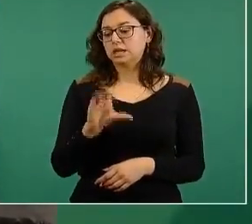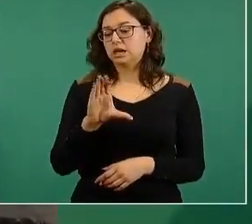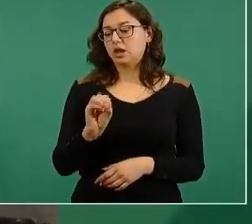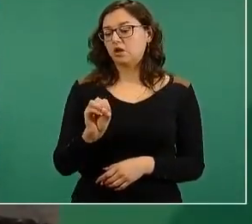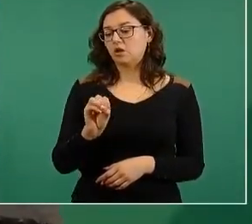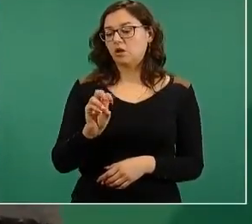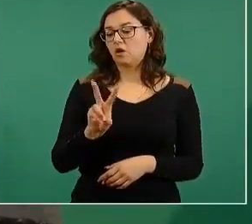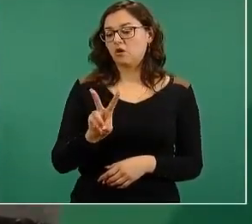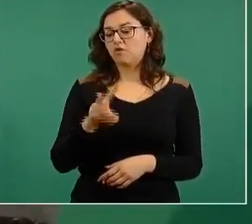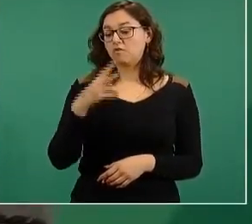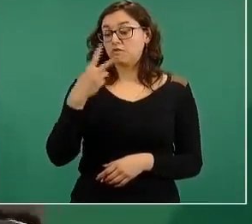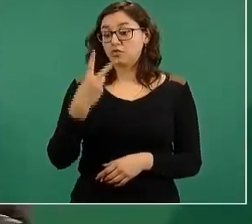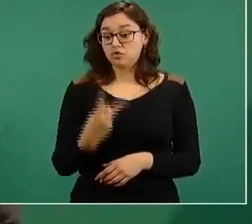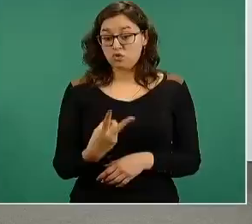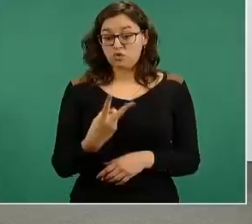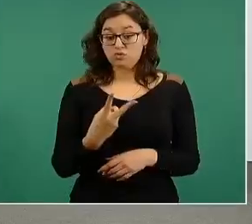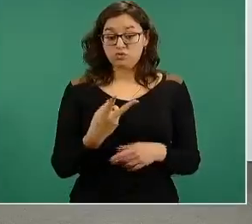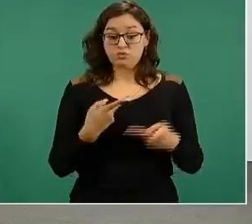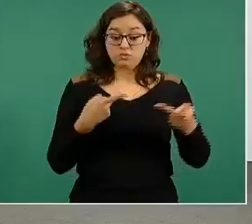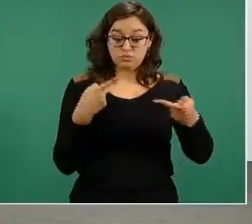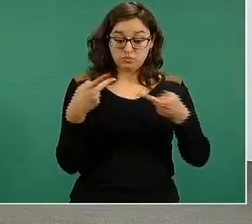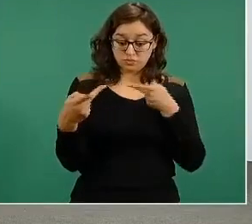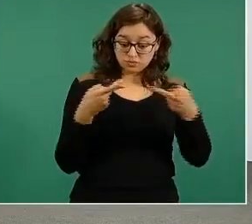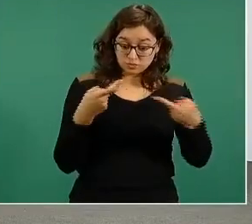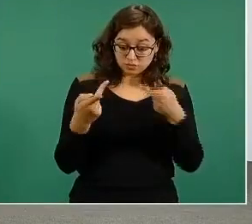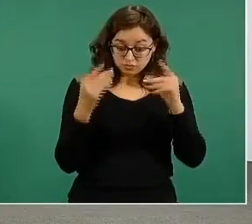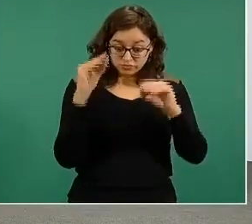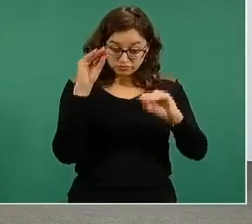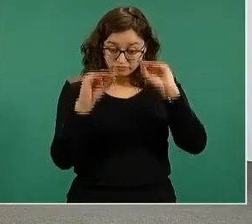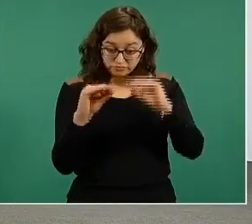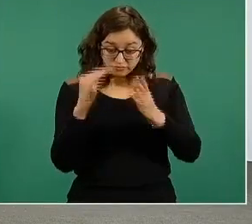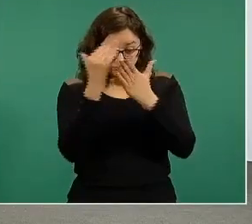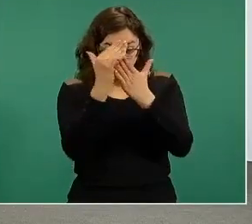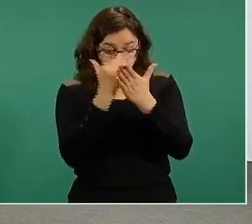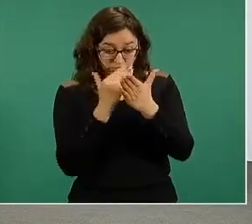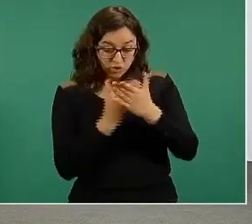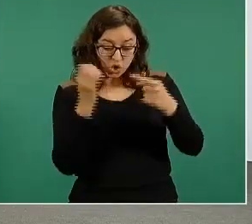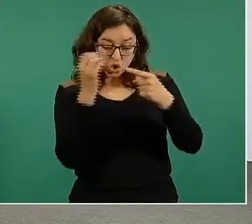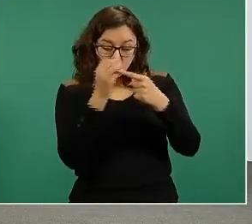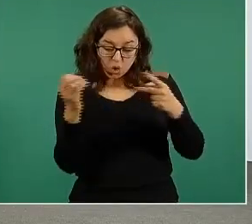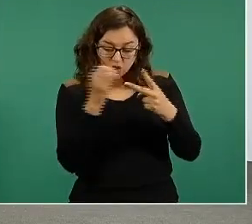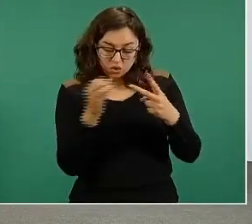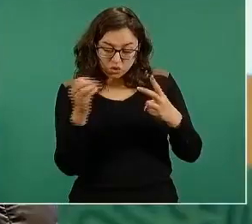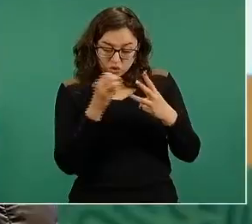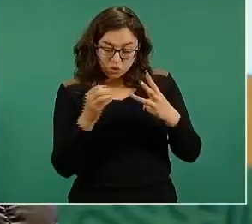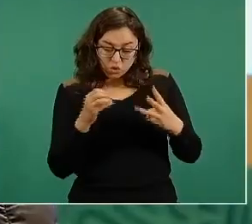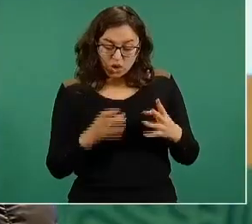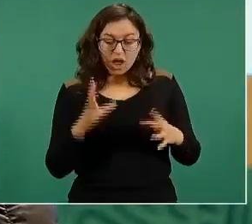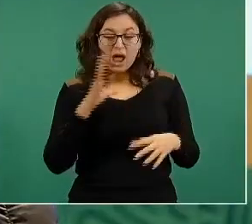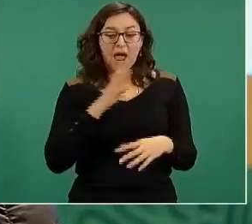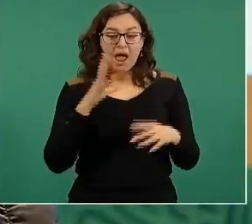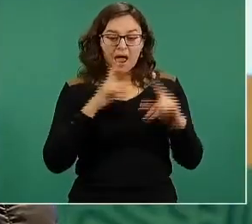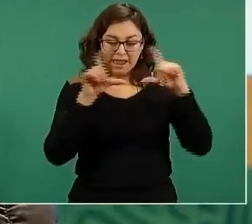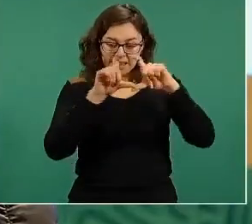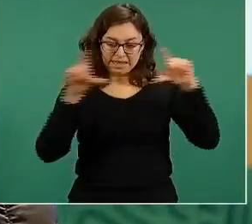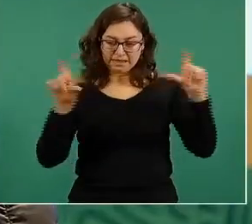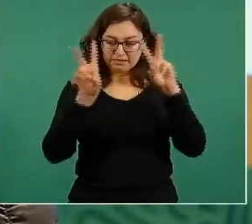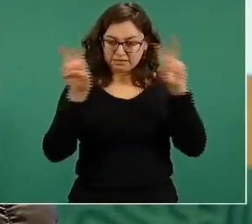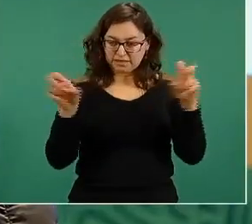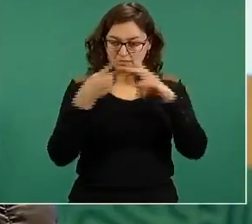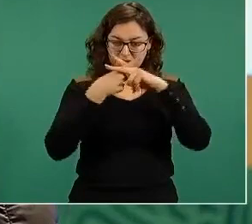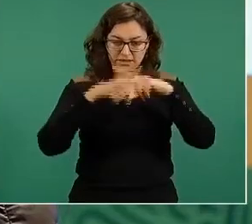tiene unas líneas en su introducción, si mal no recuerdo. Es un documento